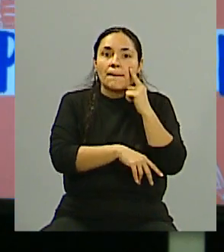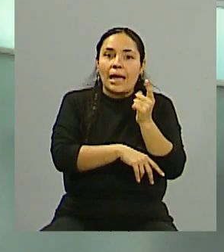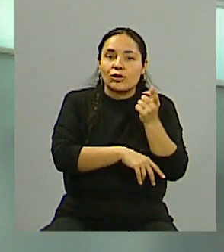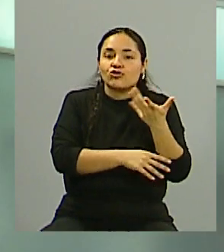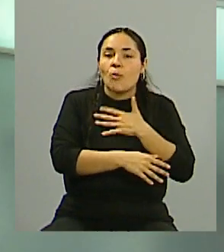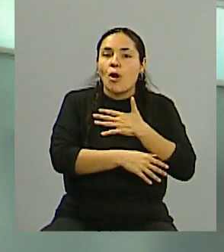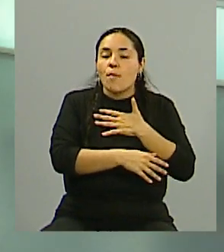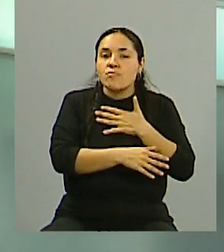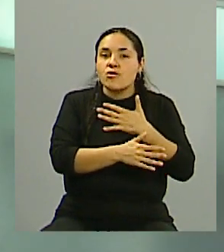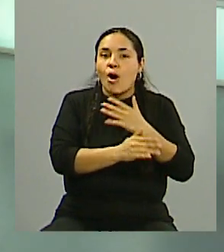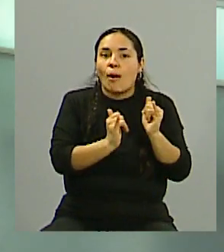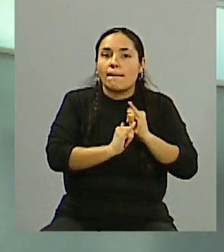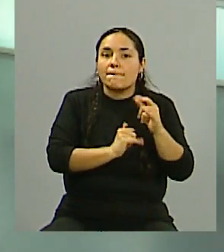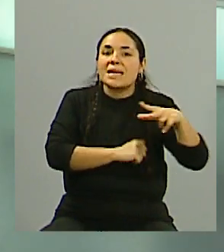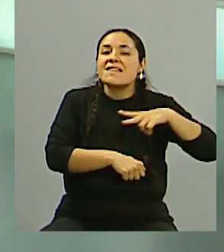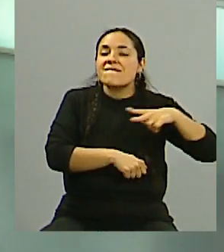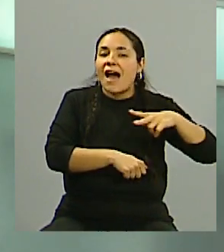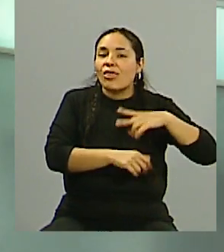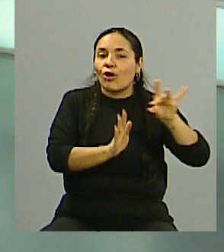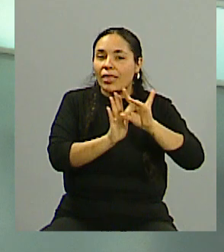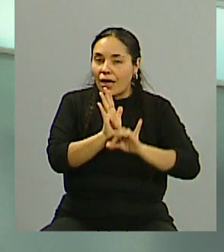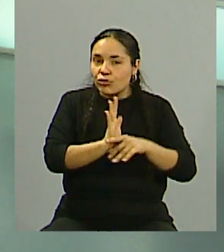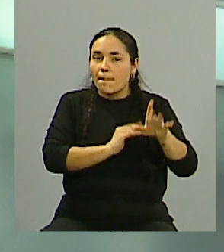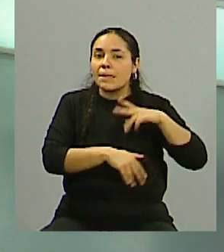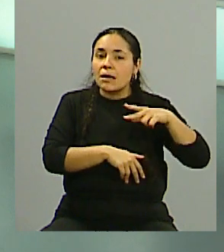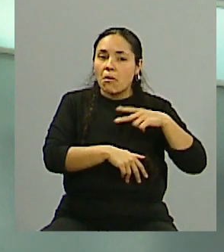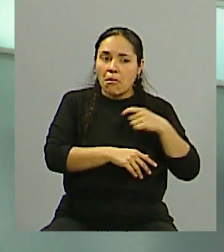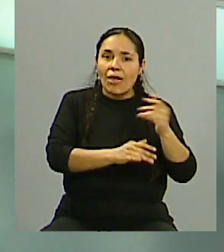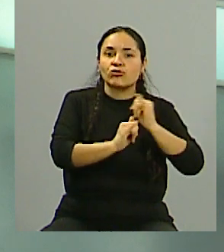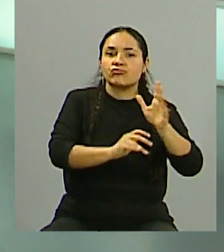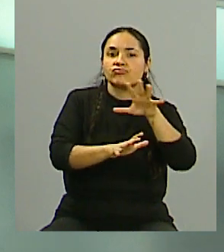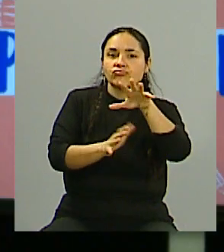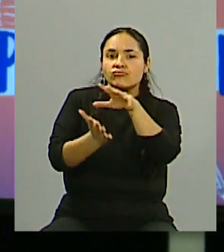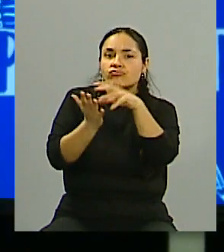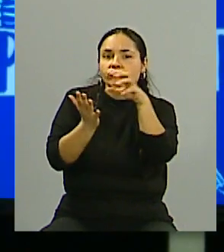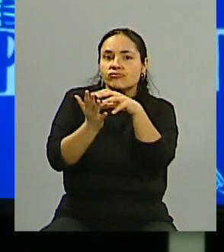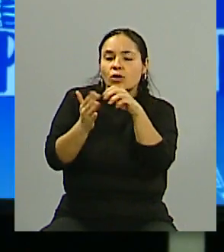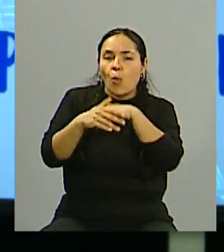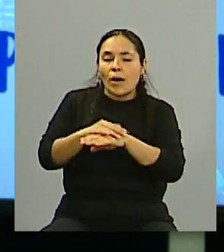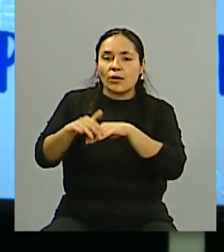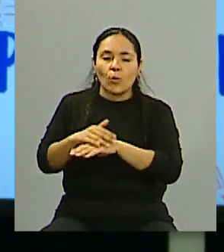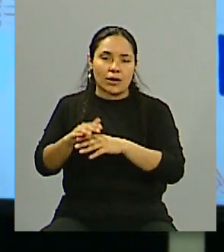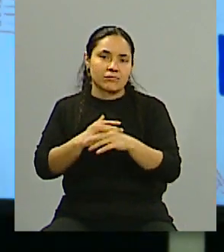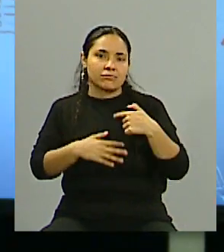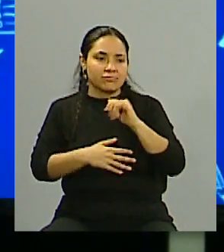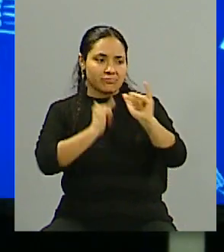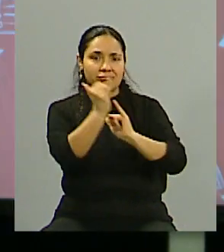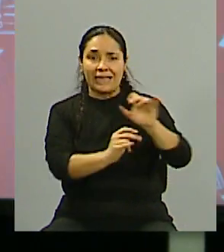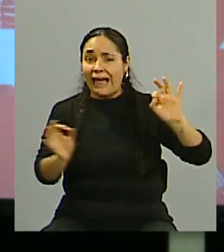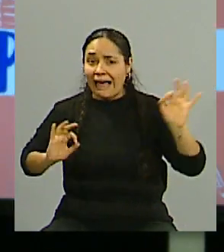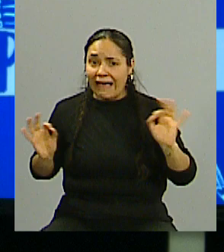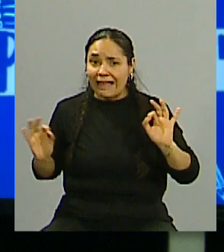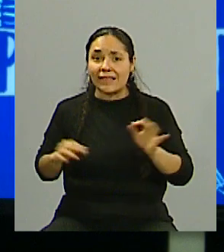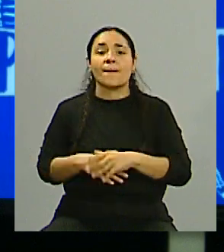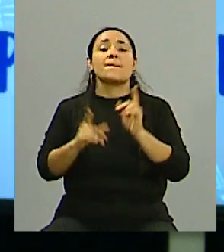hacer si no hay autorización previa. Y aún, se investiga para qué fine, si se autoriza o no. Segundo, se hacía